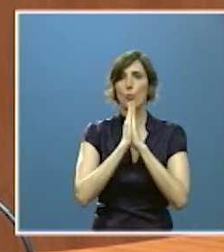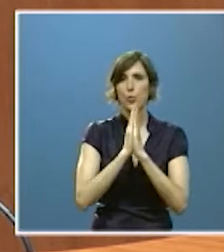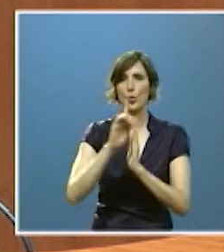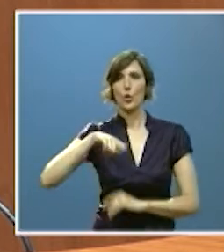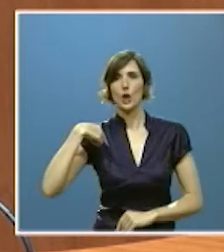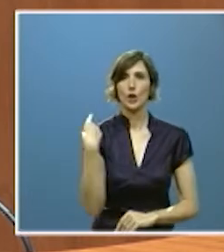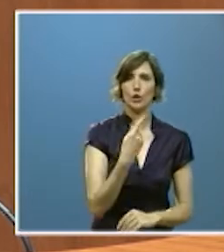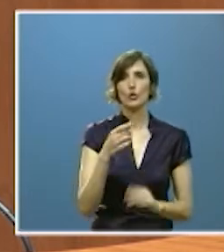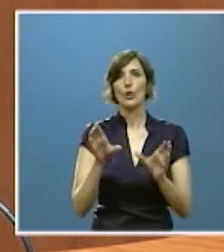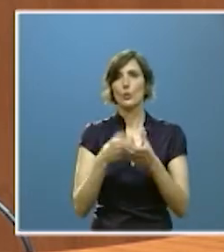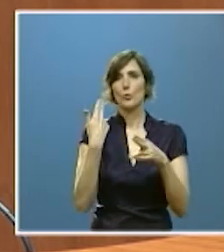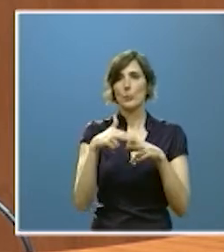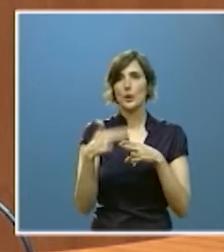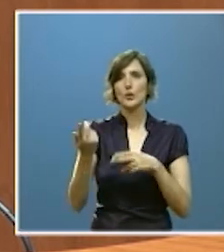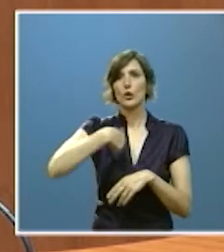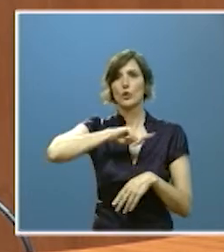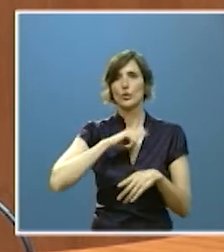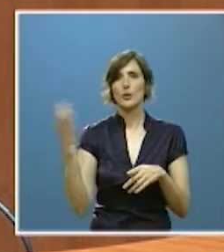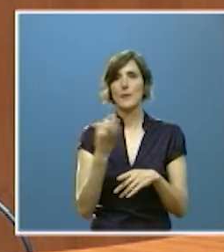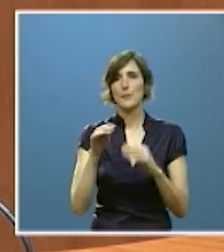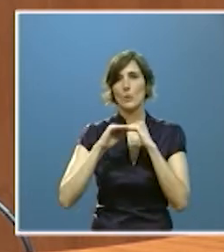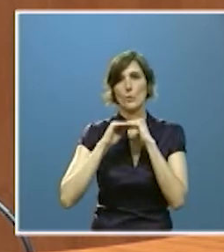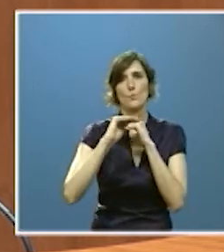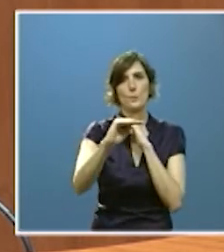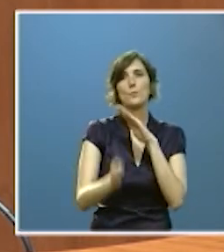parlamentarios que mantengamos plenamente vigente